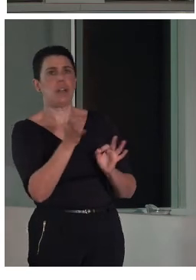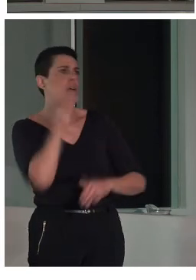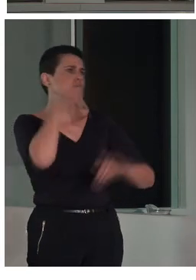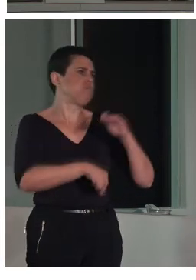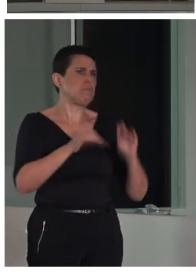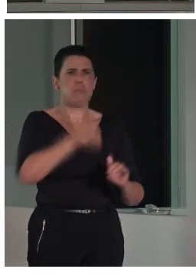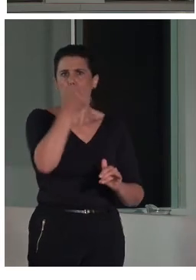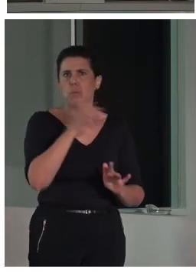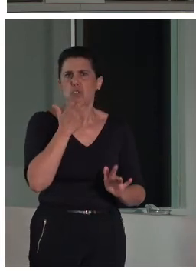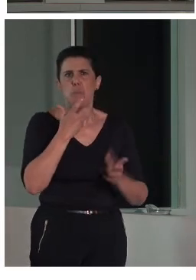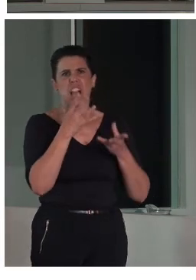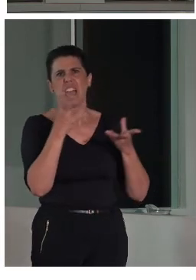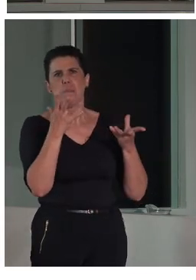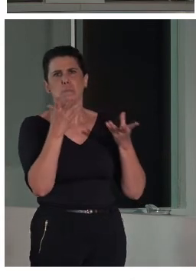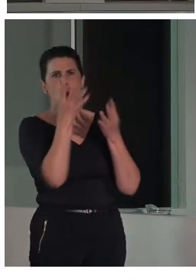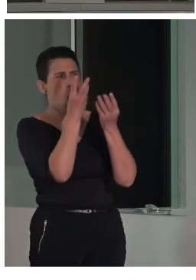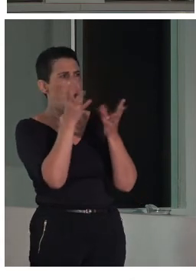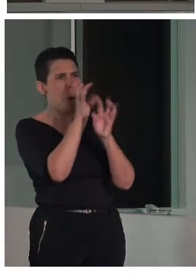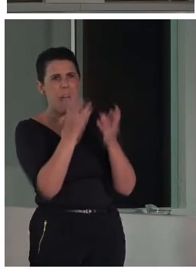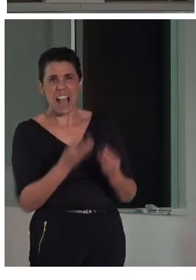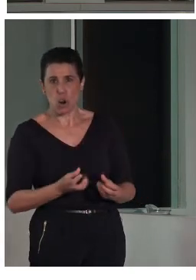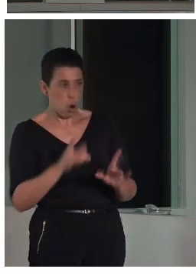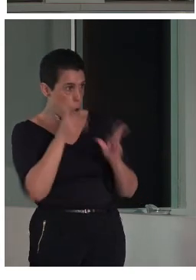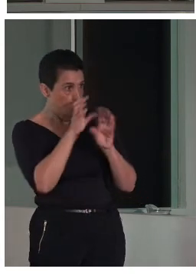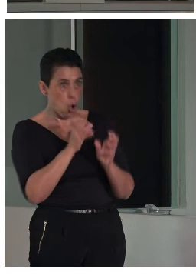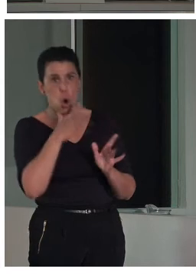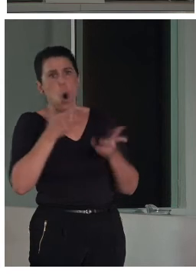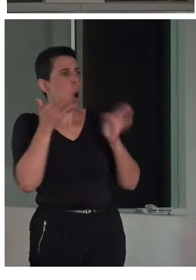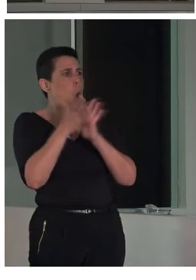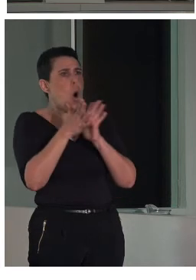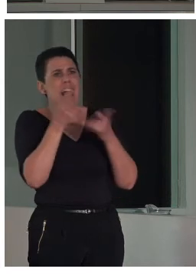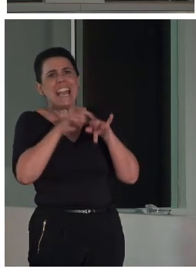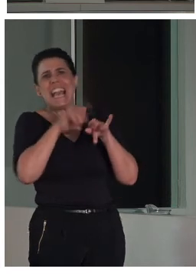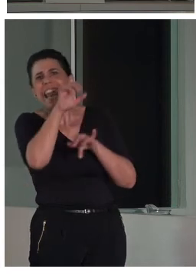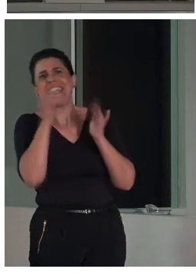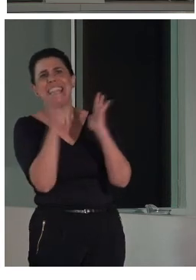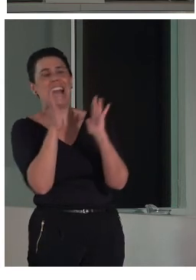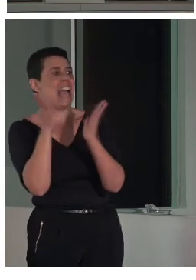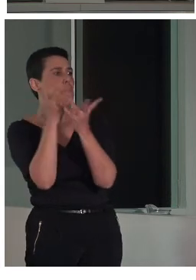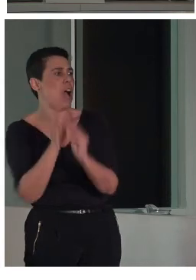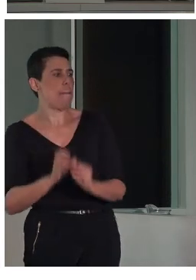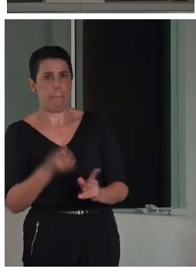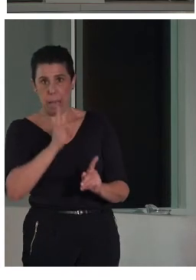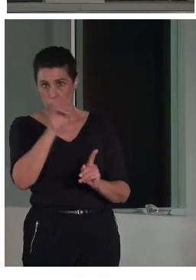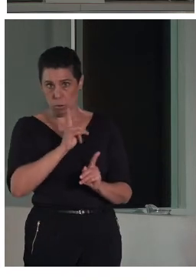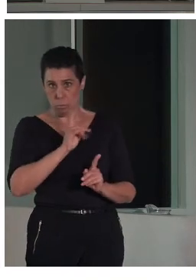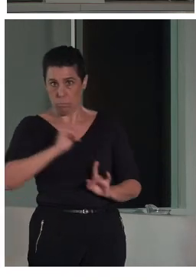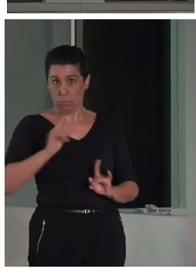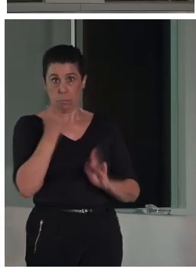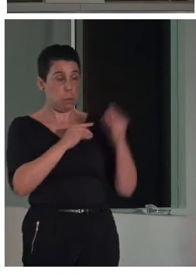por ejemplo, el barroco, las características del barroco, porque realmente lo primero que hay que contar es qué tienes delante,